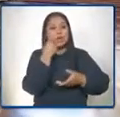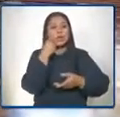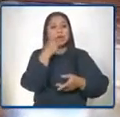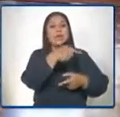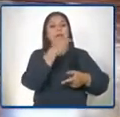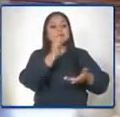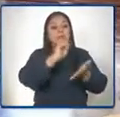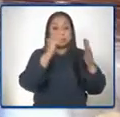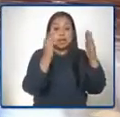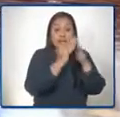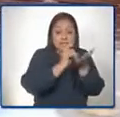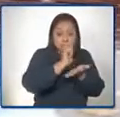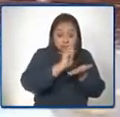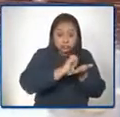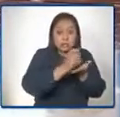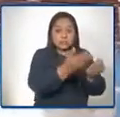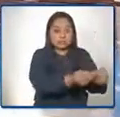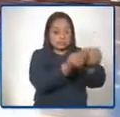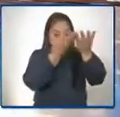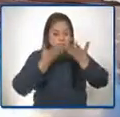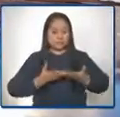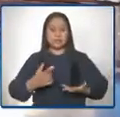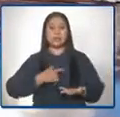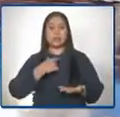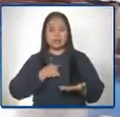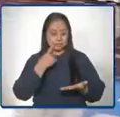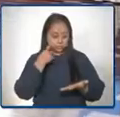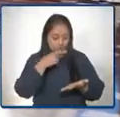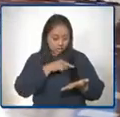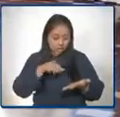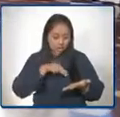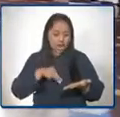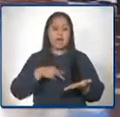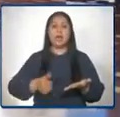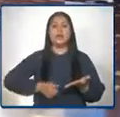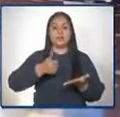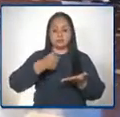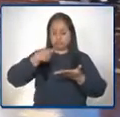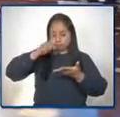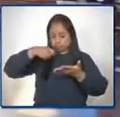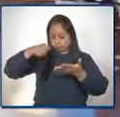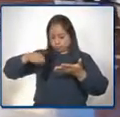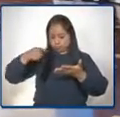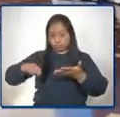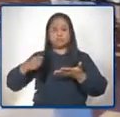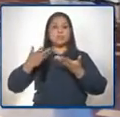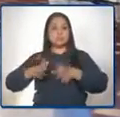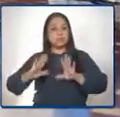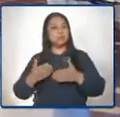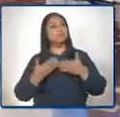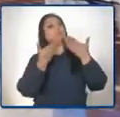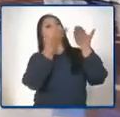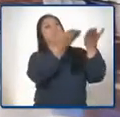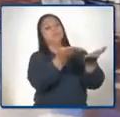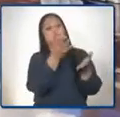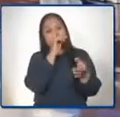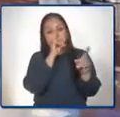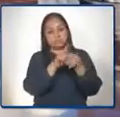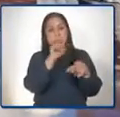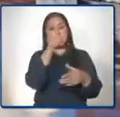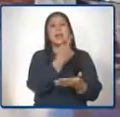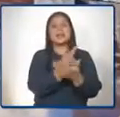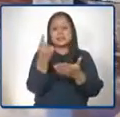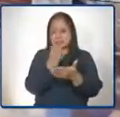casa. También los maestros devuelven las tareas calificadas en la mayoría de escuelas una vez por semana, y en algunas otras cada